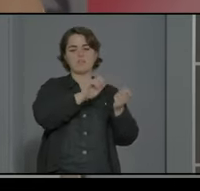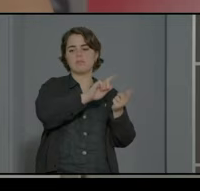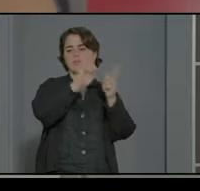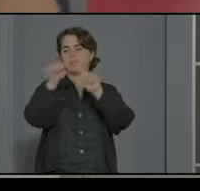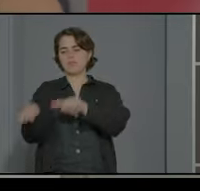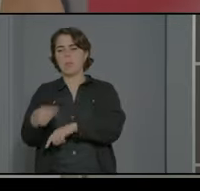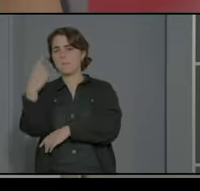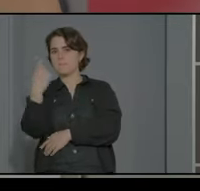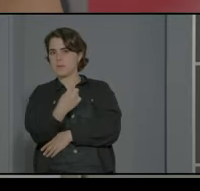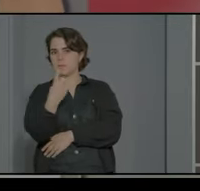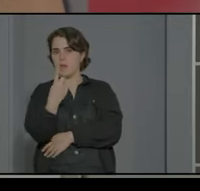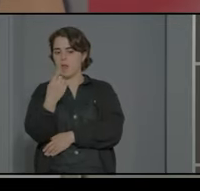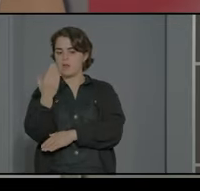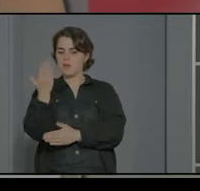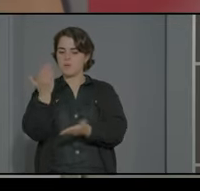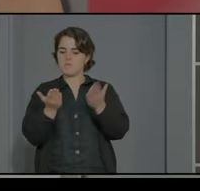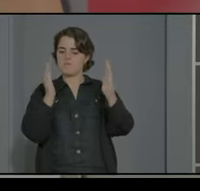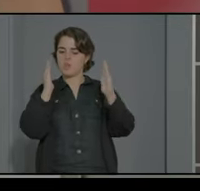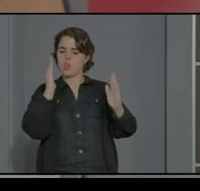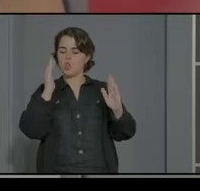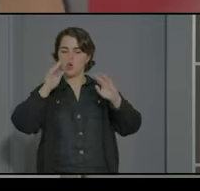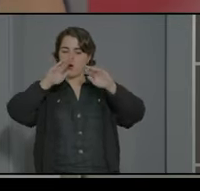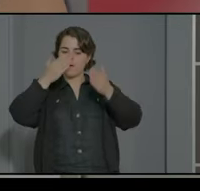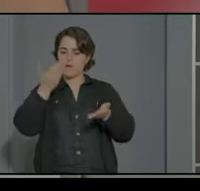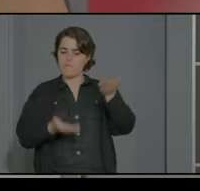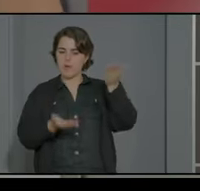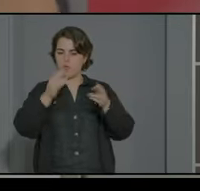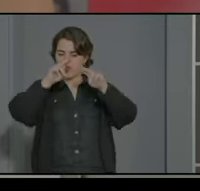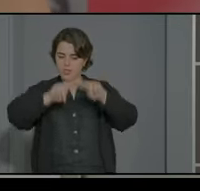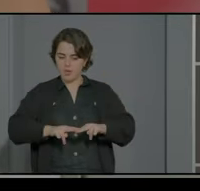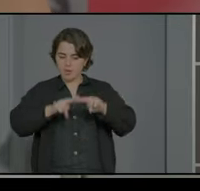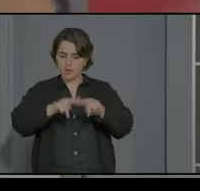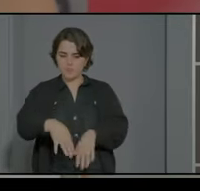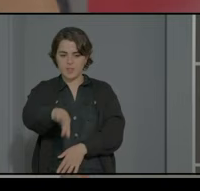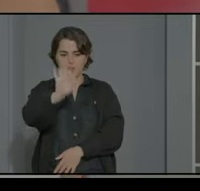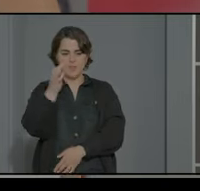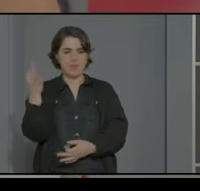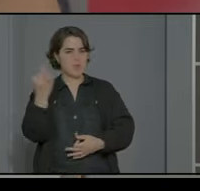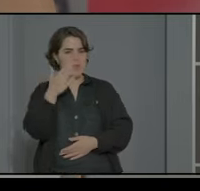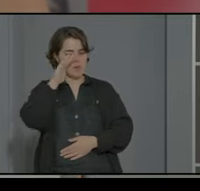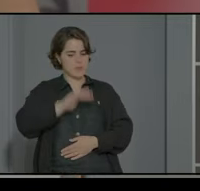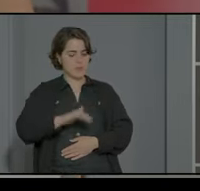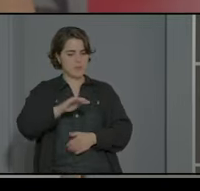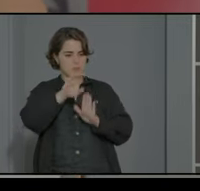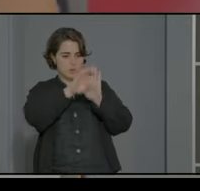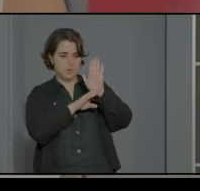primaria hay un momento ahí de evaluación en donde se decide que este niño no puede seguir el currículum de la primaria